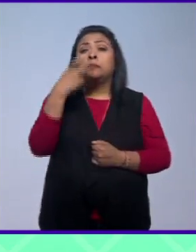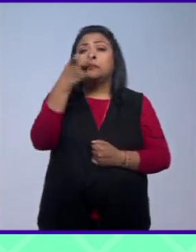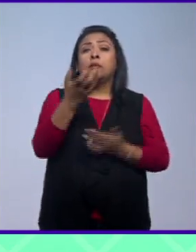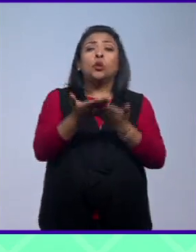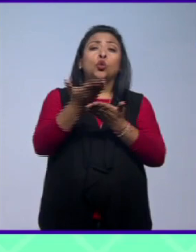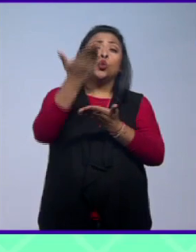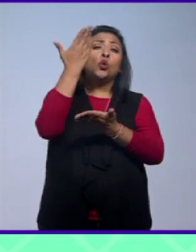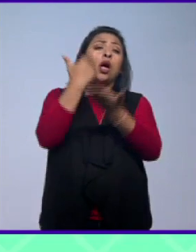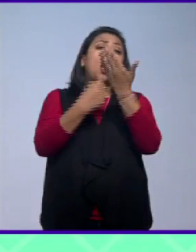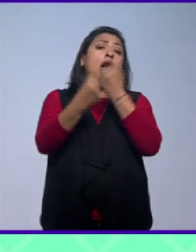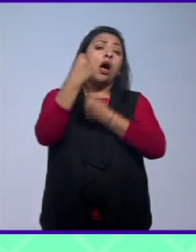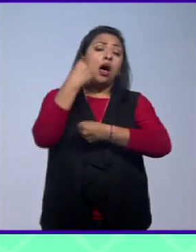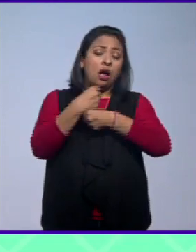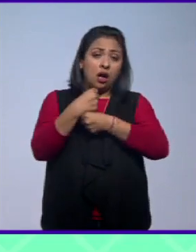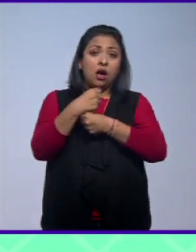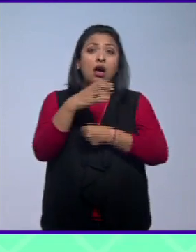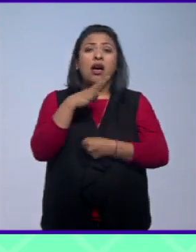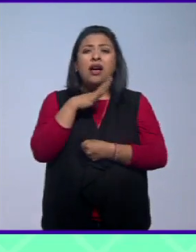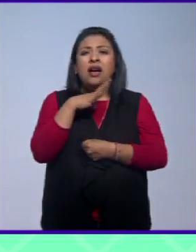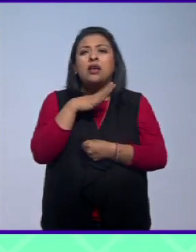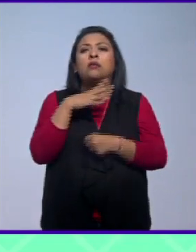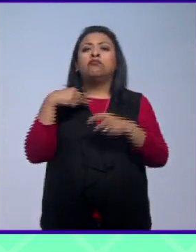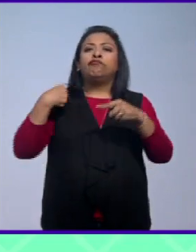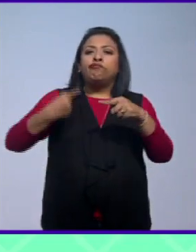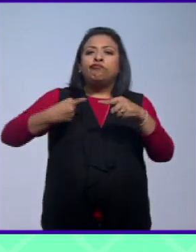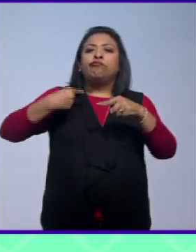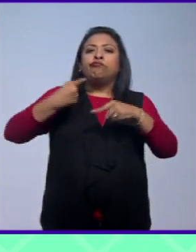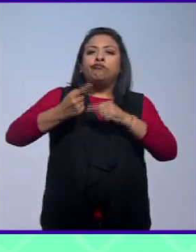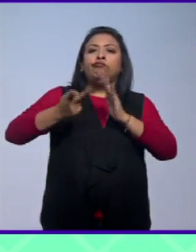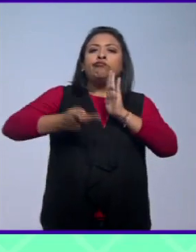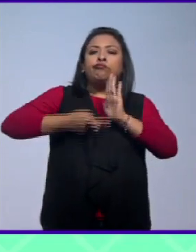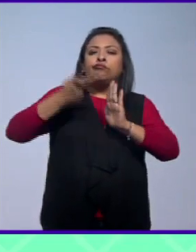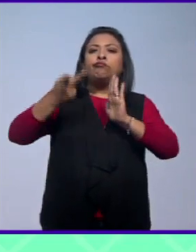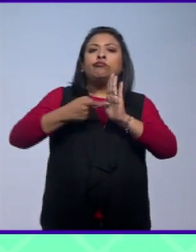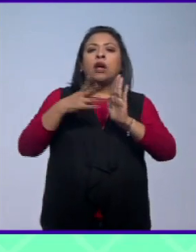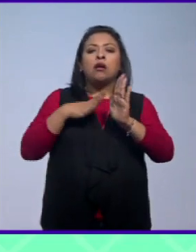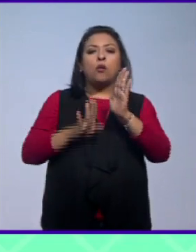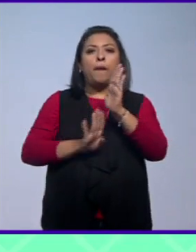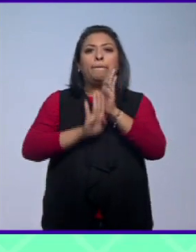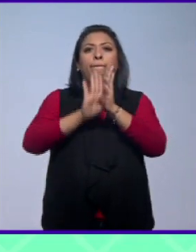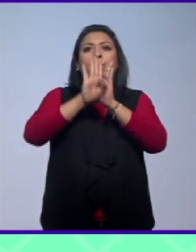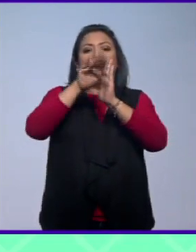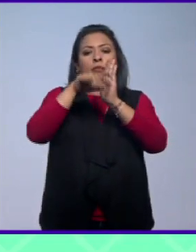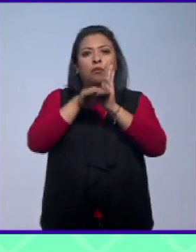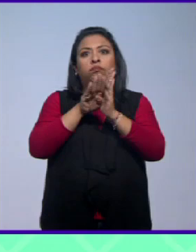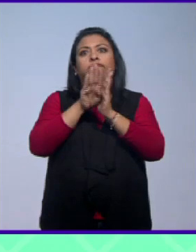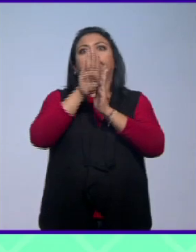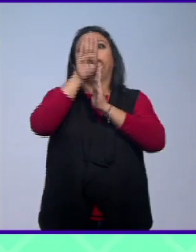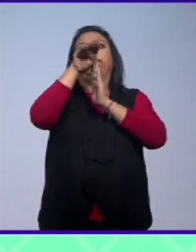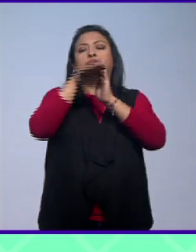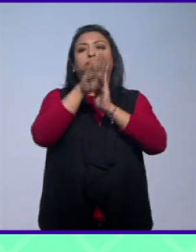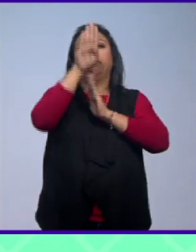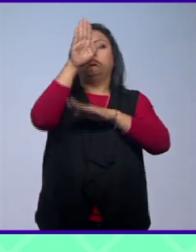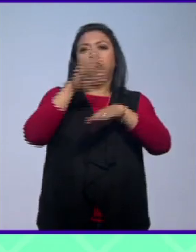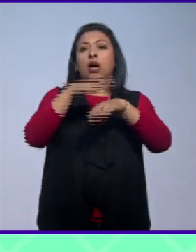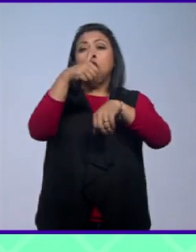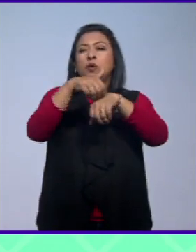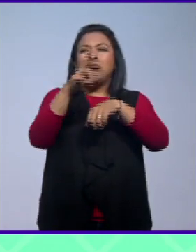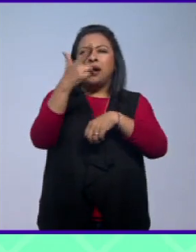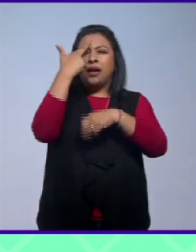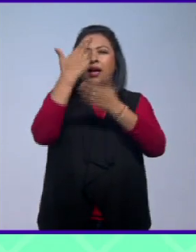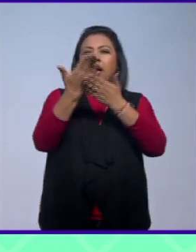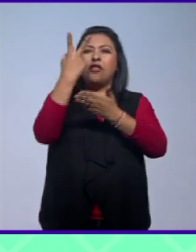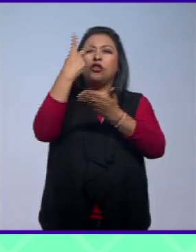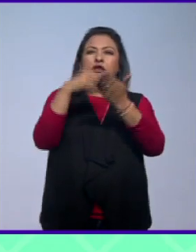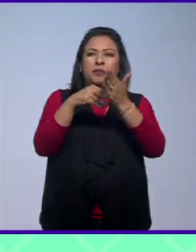muchos años y se ha dado de manera recurrente y en picos incluso mayores en términos de números recordarás la crisis del